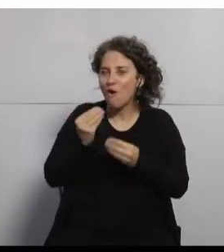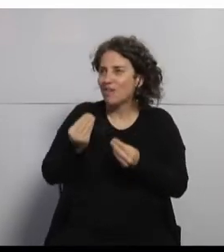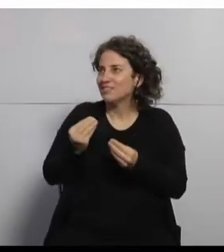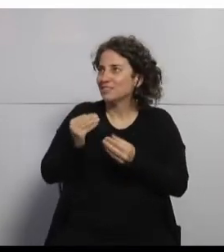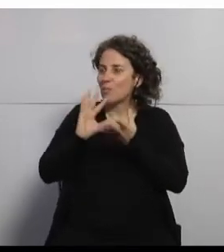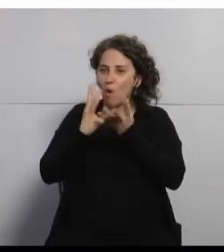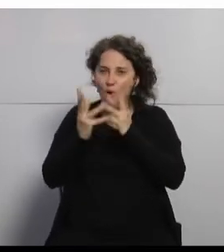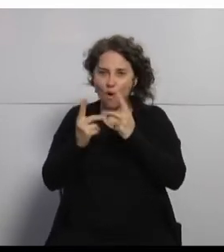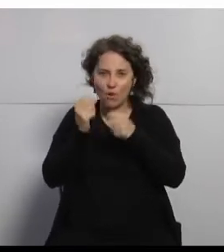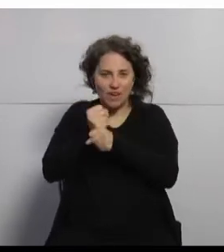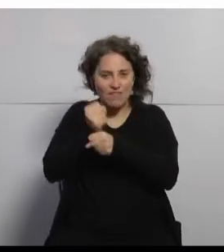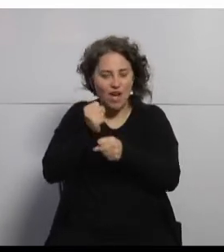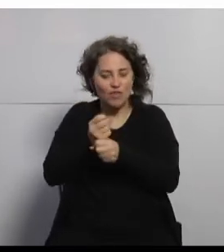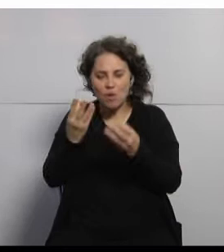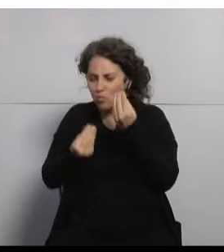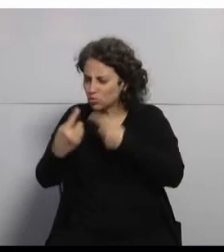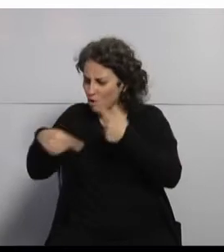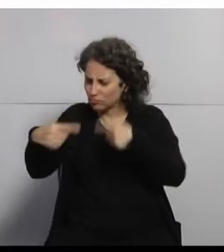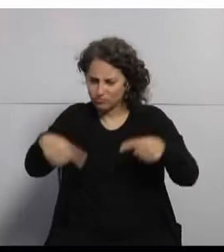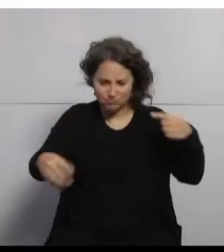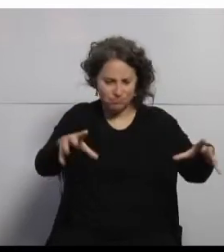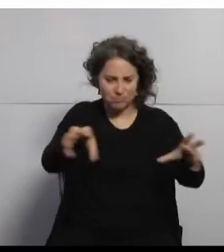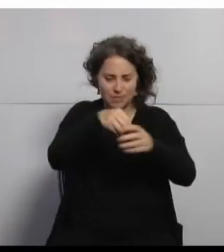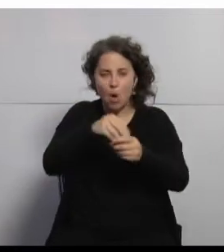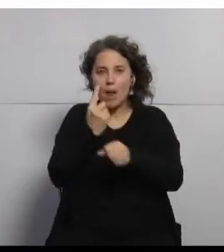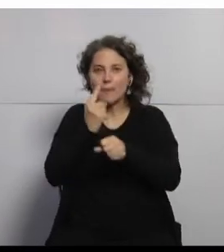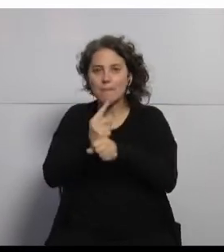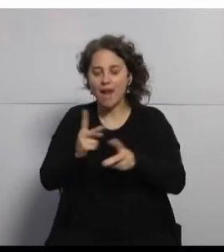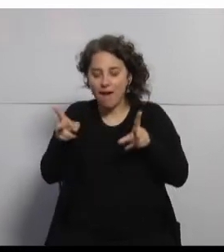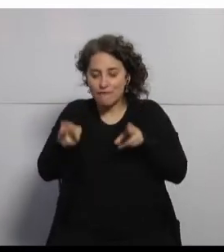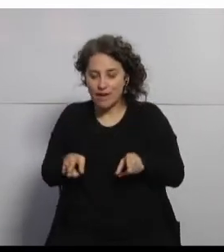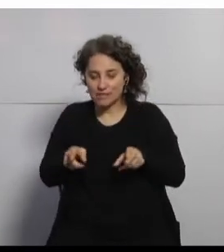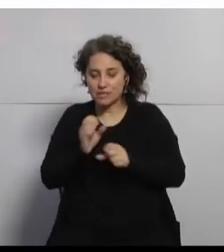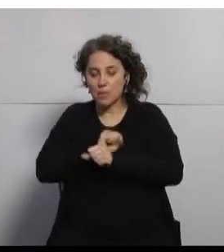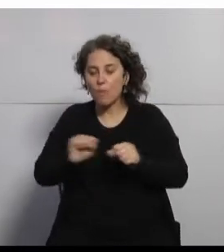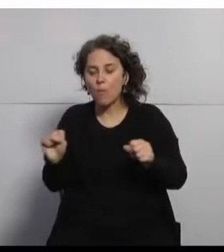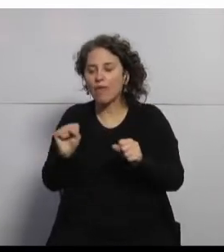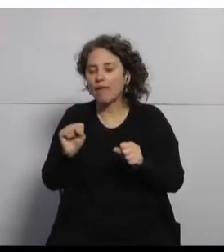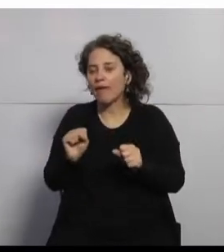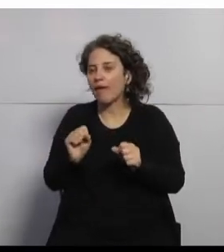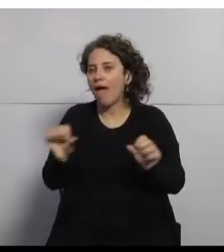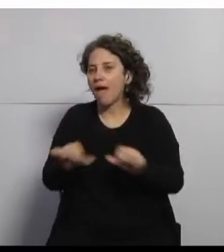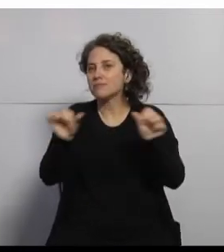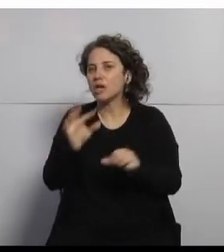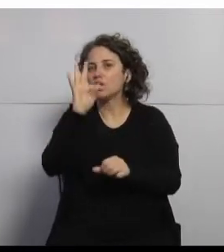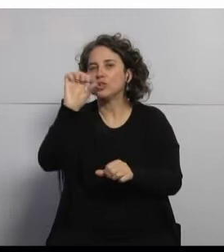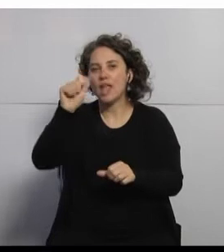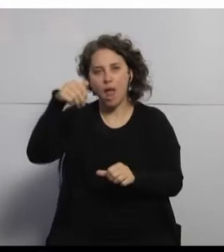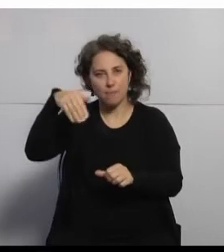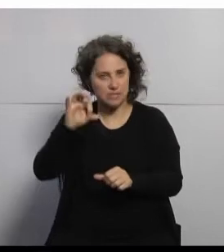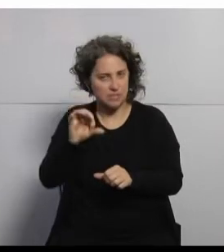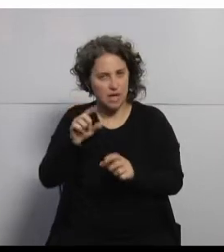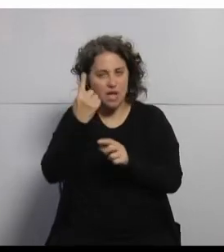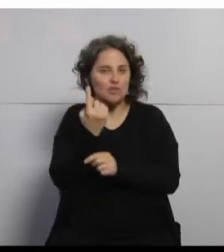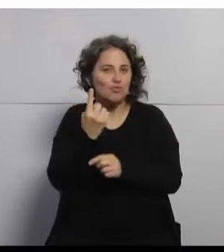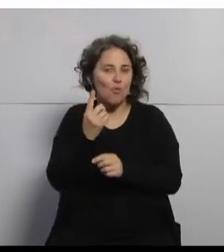componentes, una primera fase se puede implementar con Teams. Teams es nuestro componente colaborativo. No